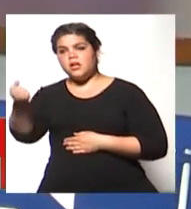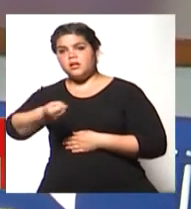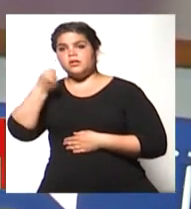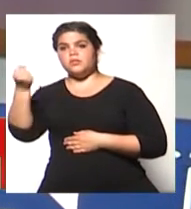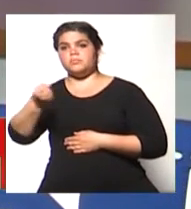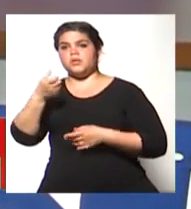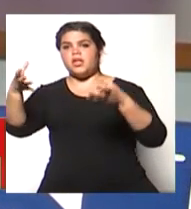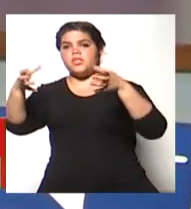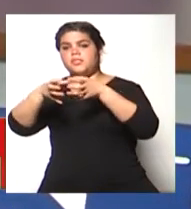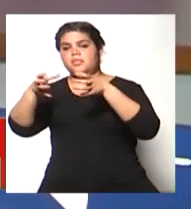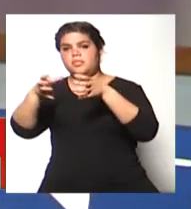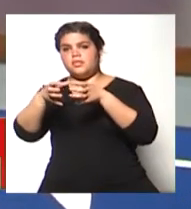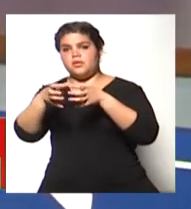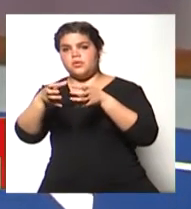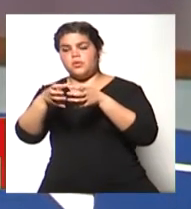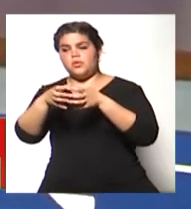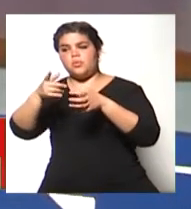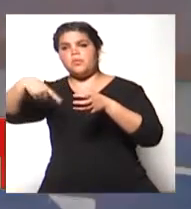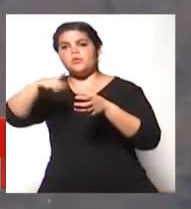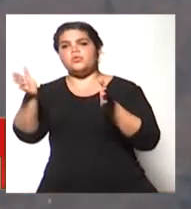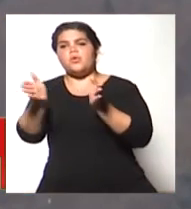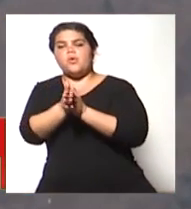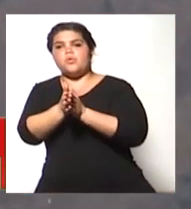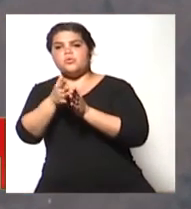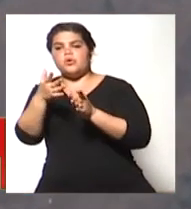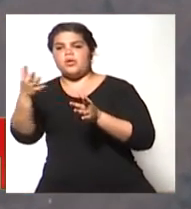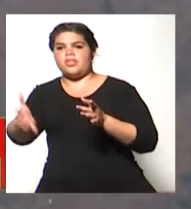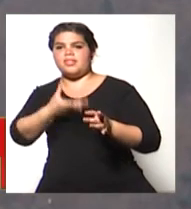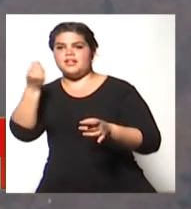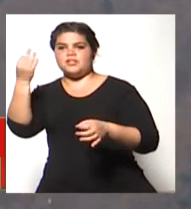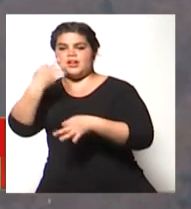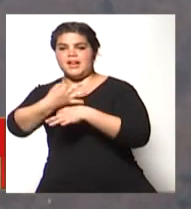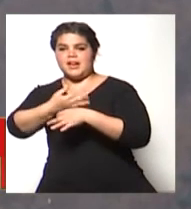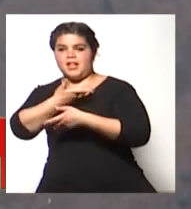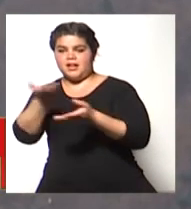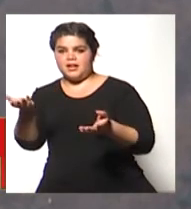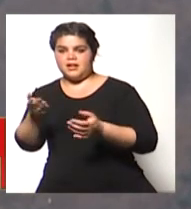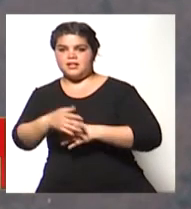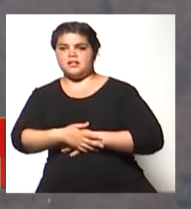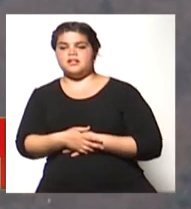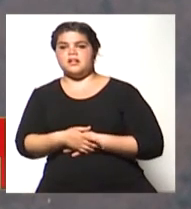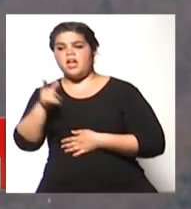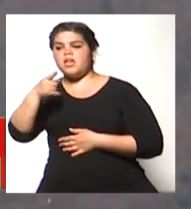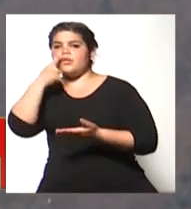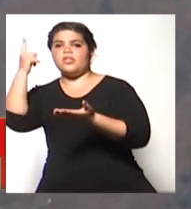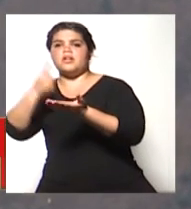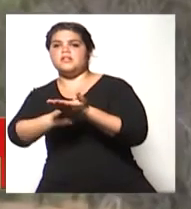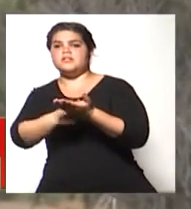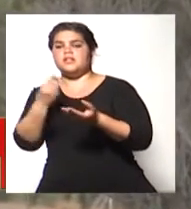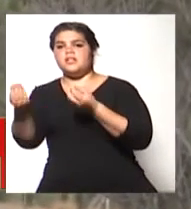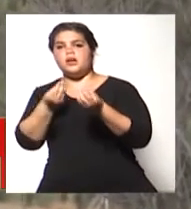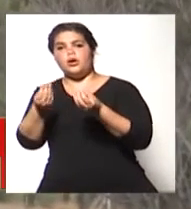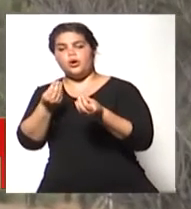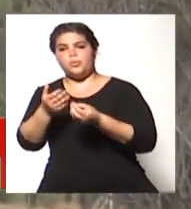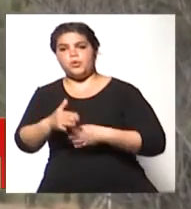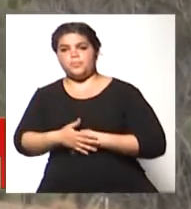¿cierto?, trabajamos con la Dirección General de Escuelas y nosotros informamos las condiciones y ellos toman la decisión de